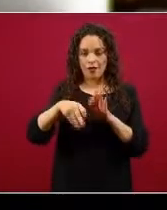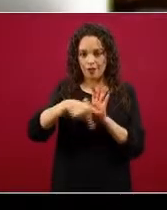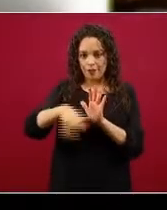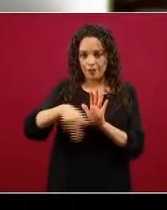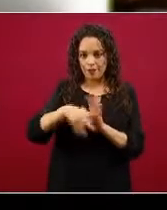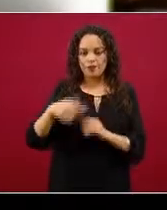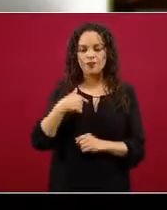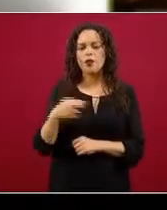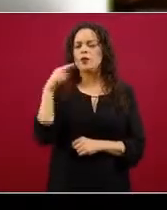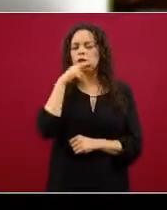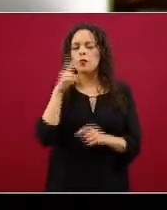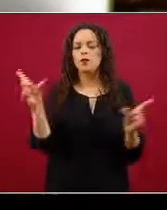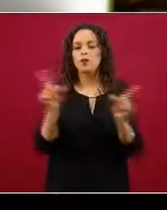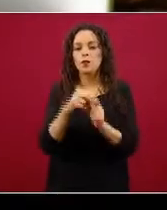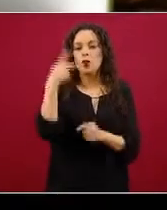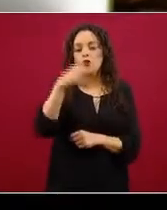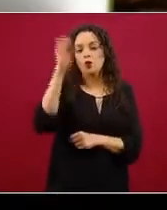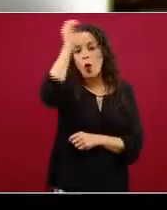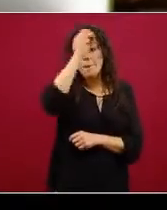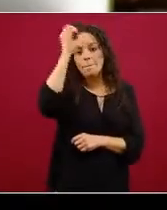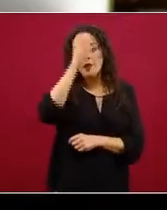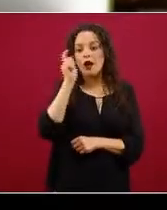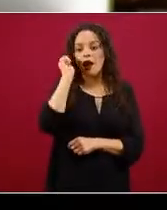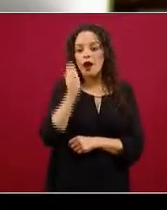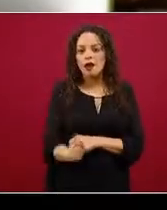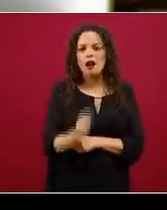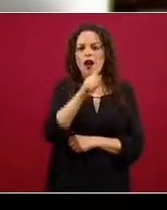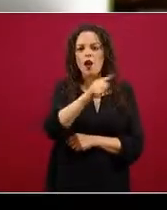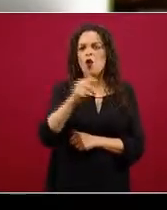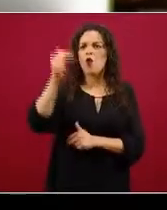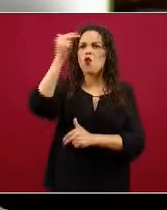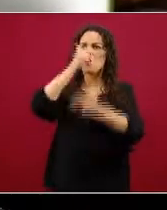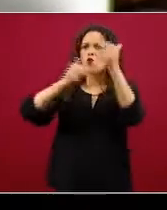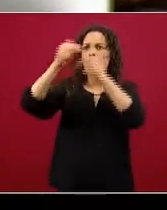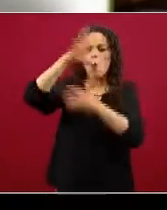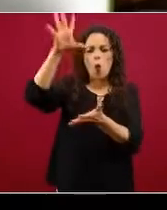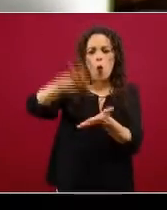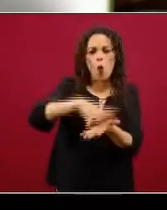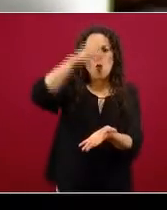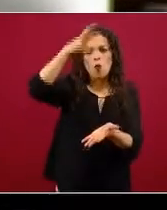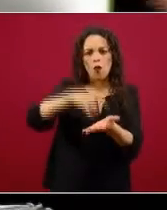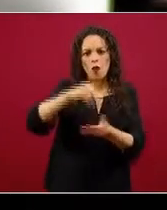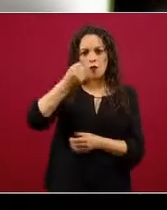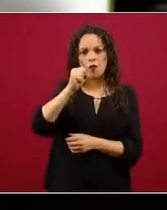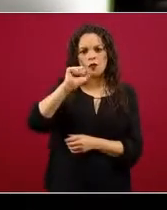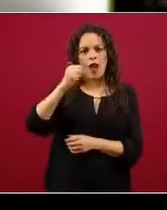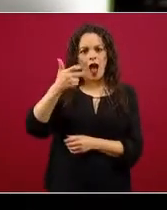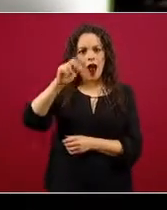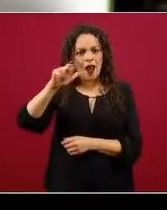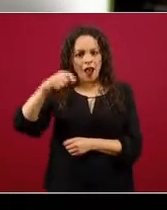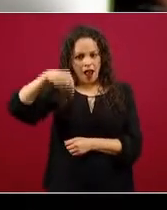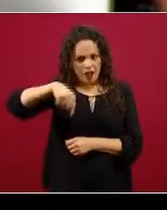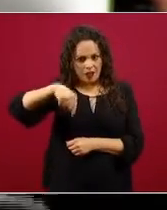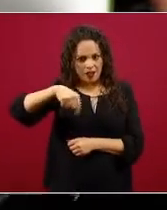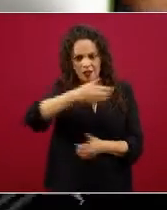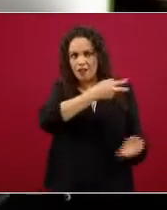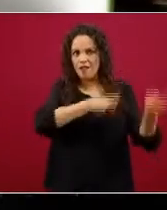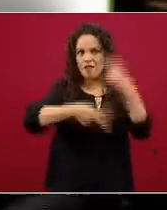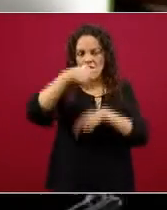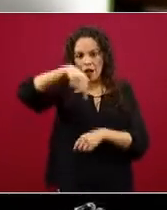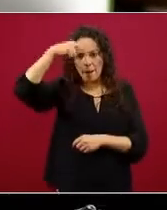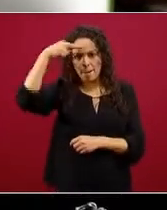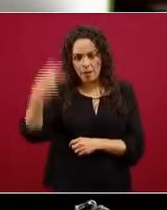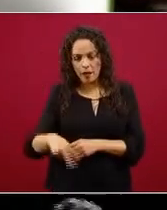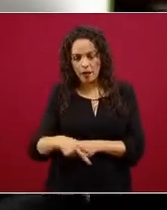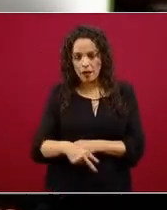si esta nube de polvo del Sahara que está llegando a México, qué tanto puede afectar a las personas que padecen COVID, más